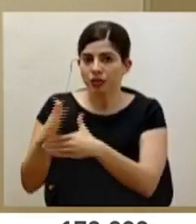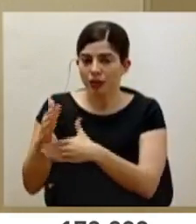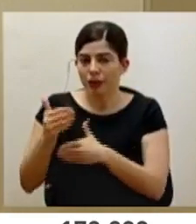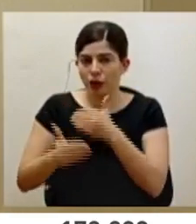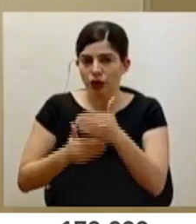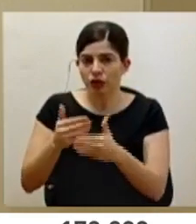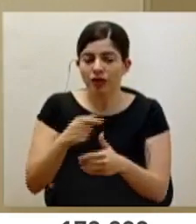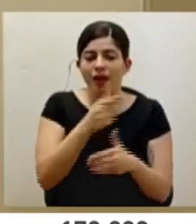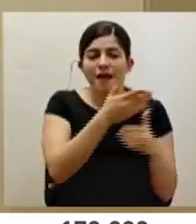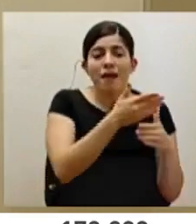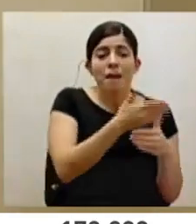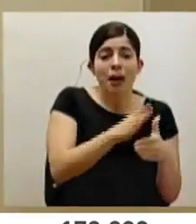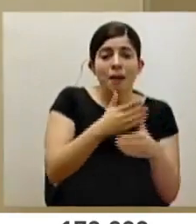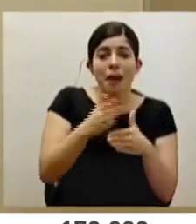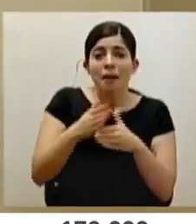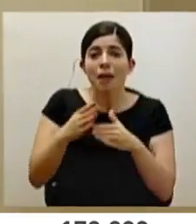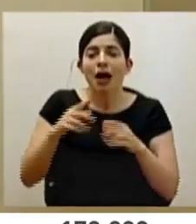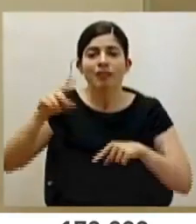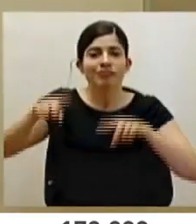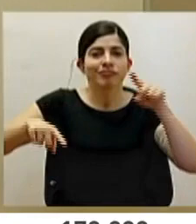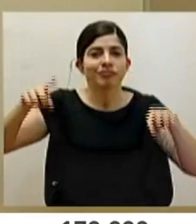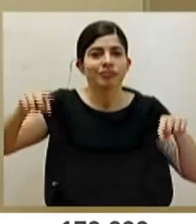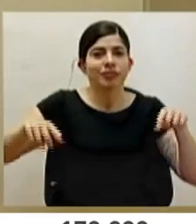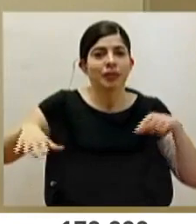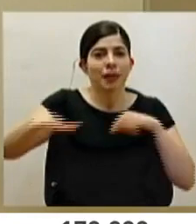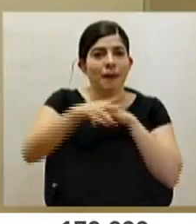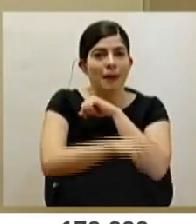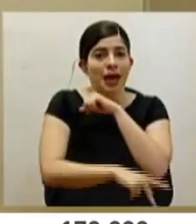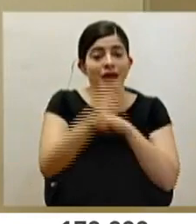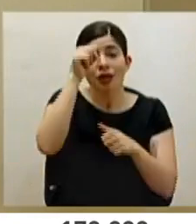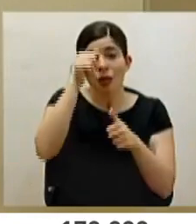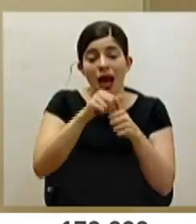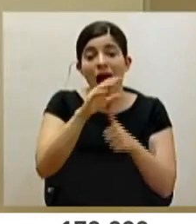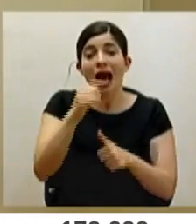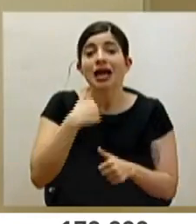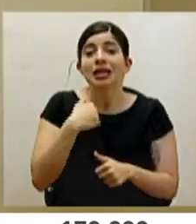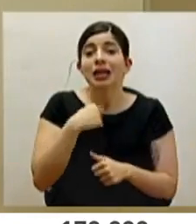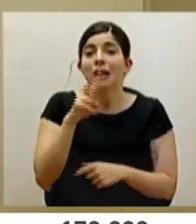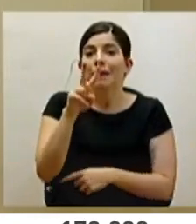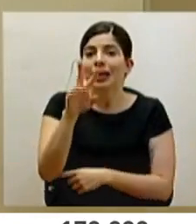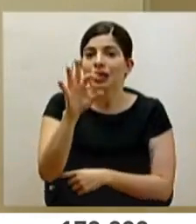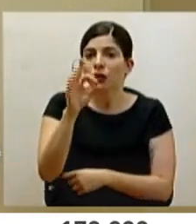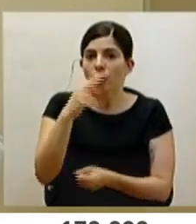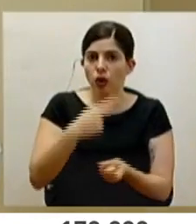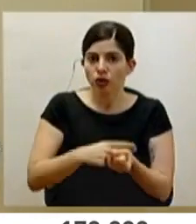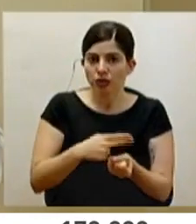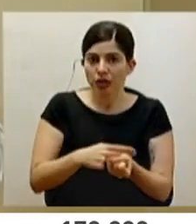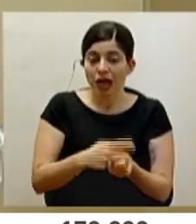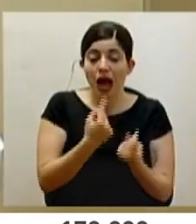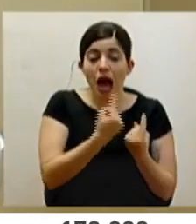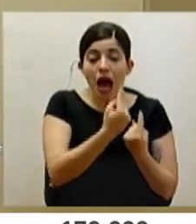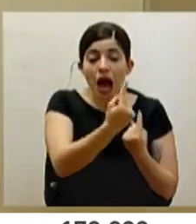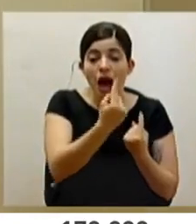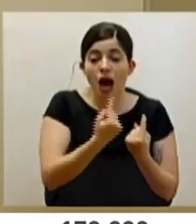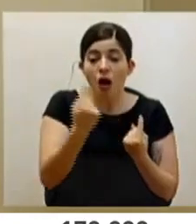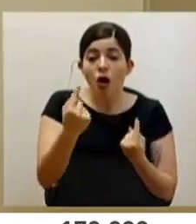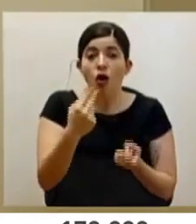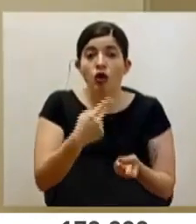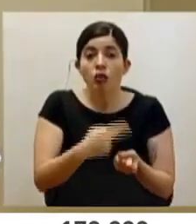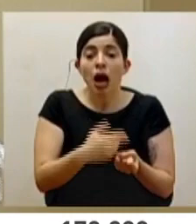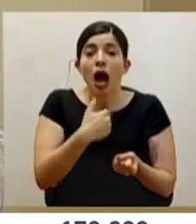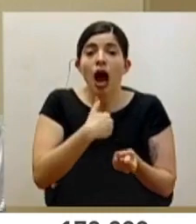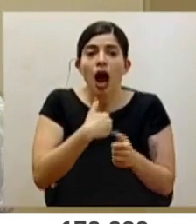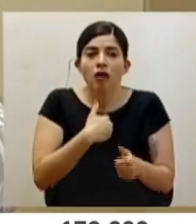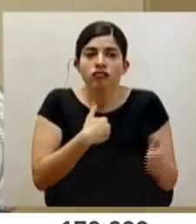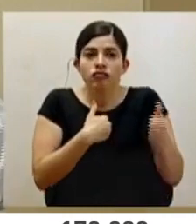son heterogéneas a lo largo del país. Recordemos que la caja tiene 29 hospitales. Cada hospital tiene un director que